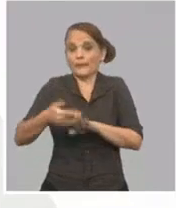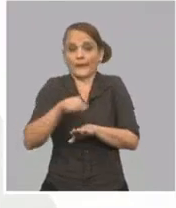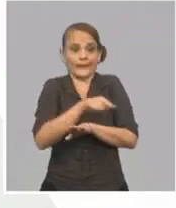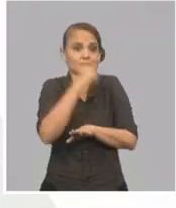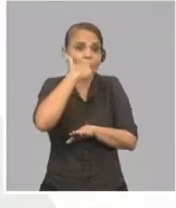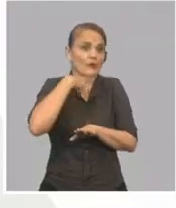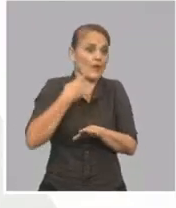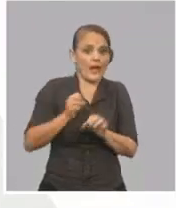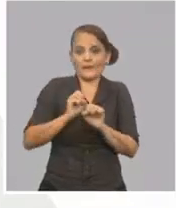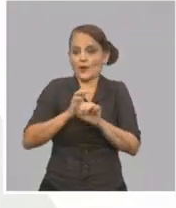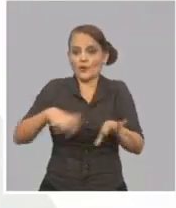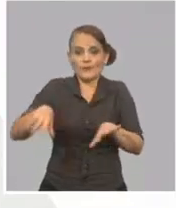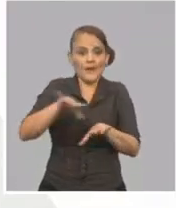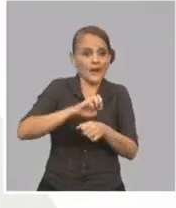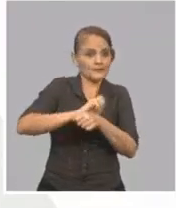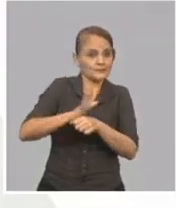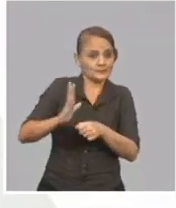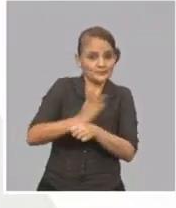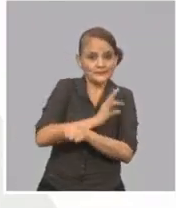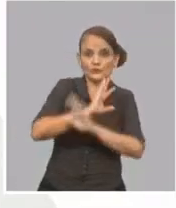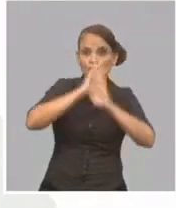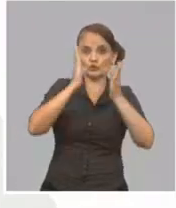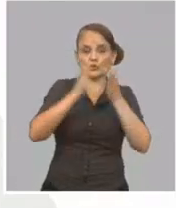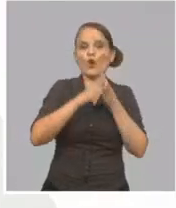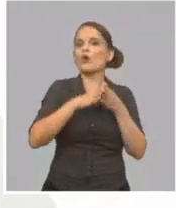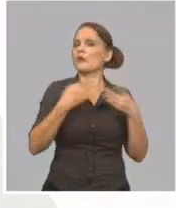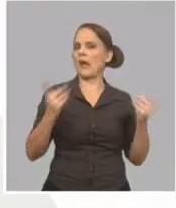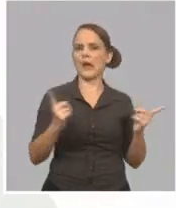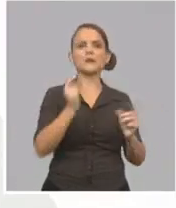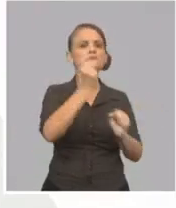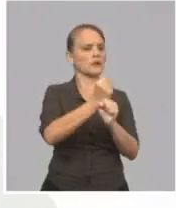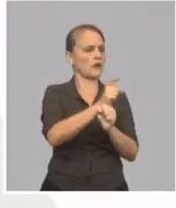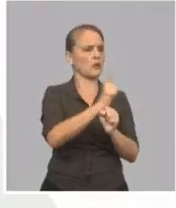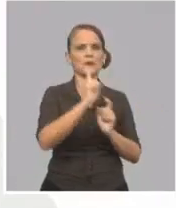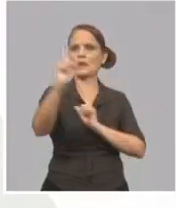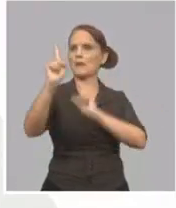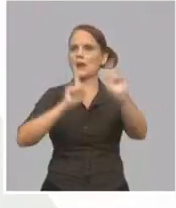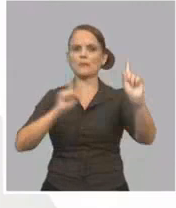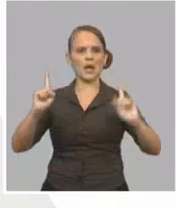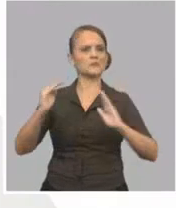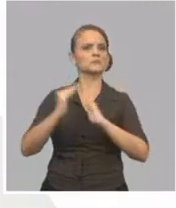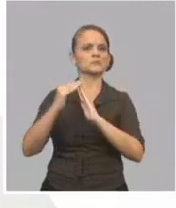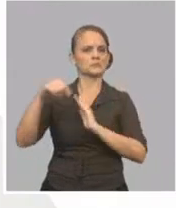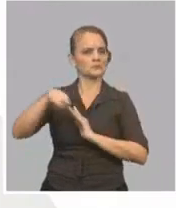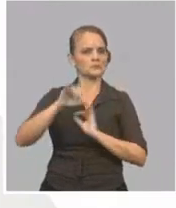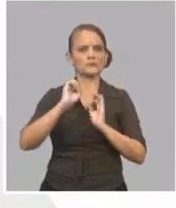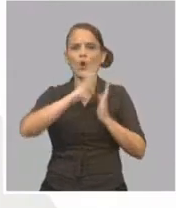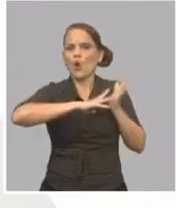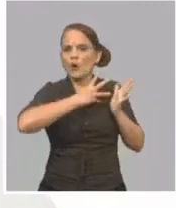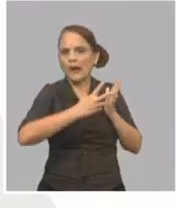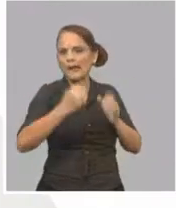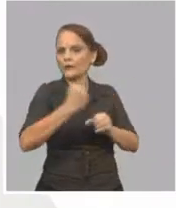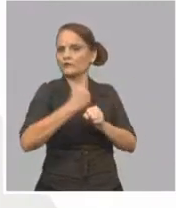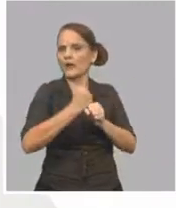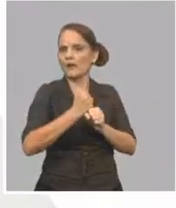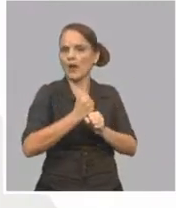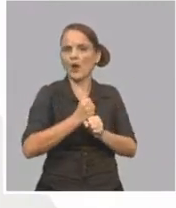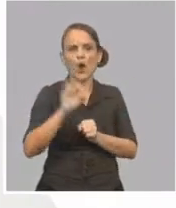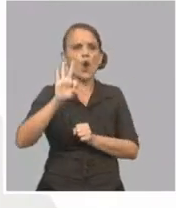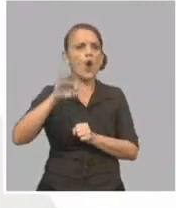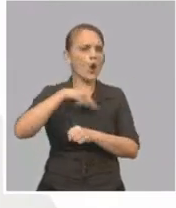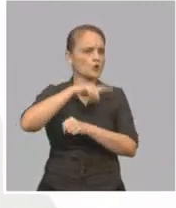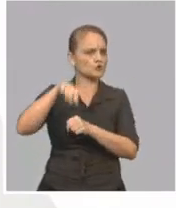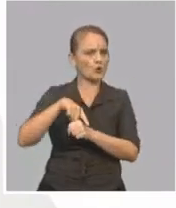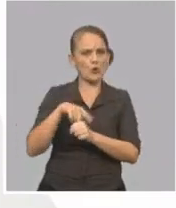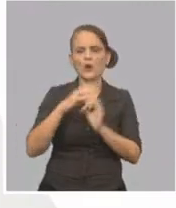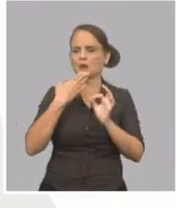a su vivienda. Y están en las jornadas laborales que tenemos establecidas normalmente